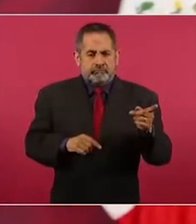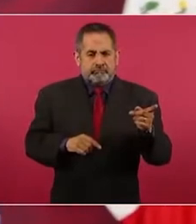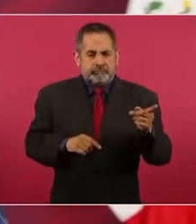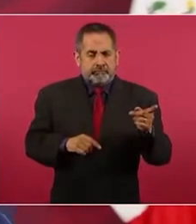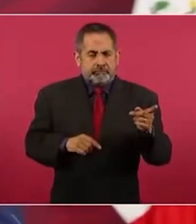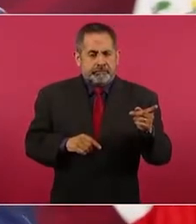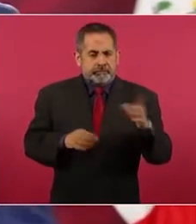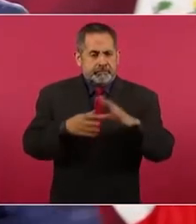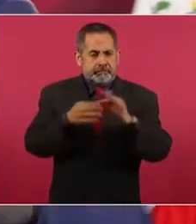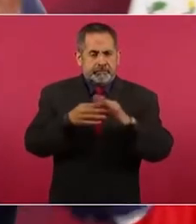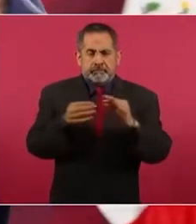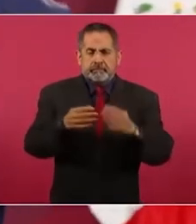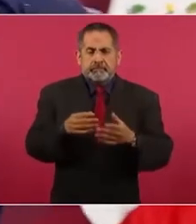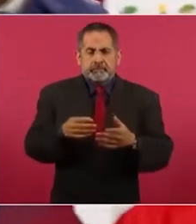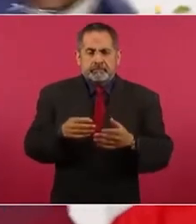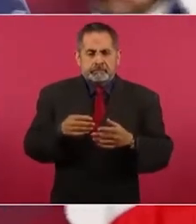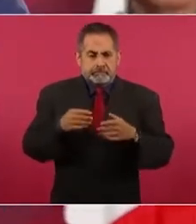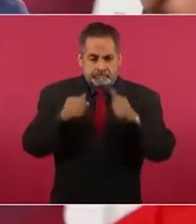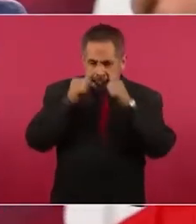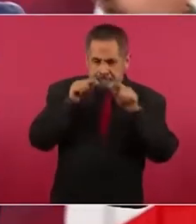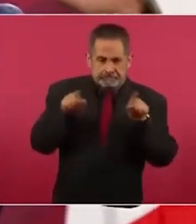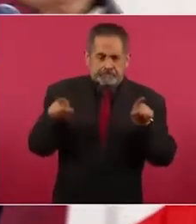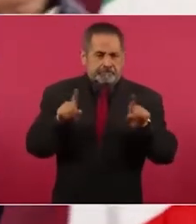porque son posturas